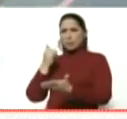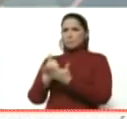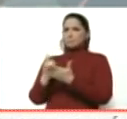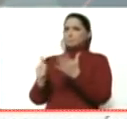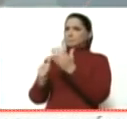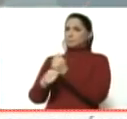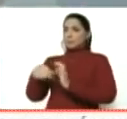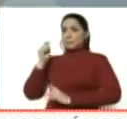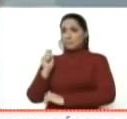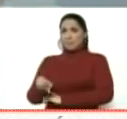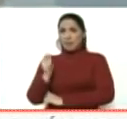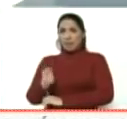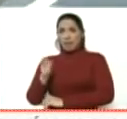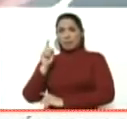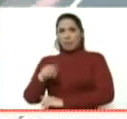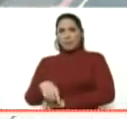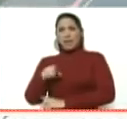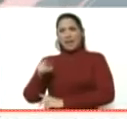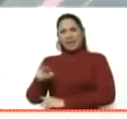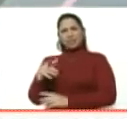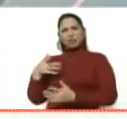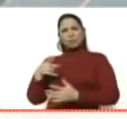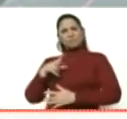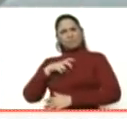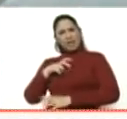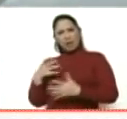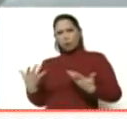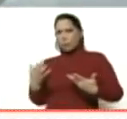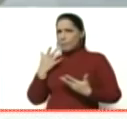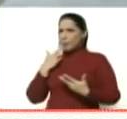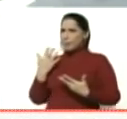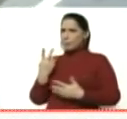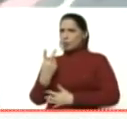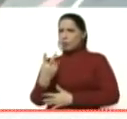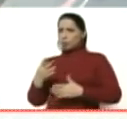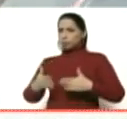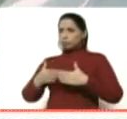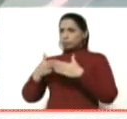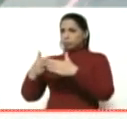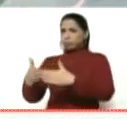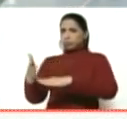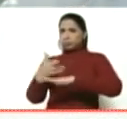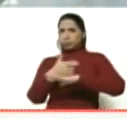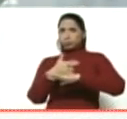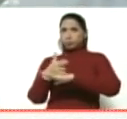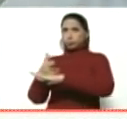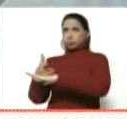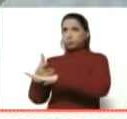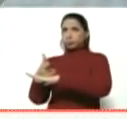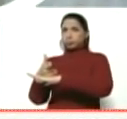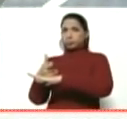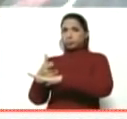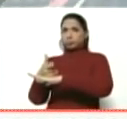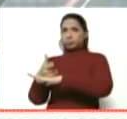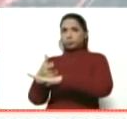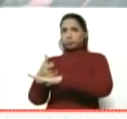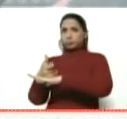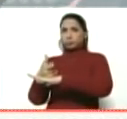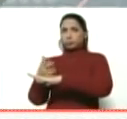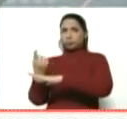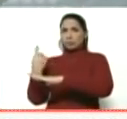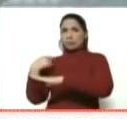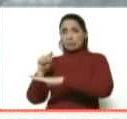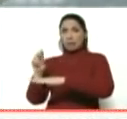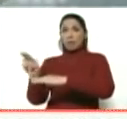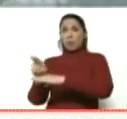Fiscalía también es una situación extraña, pues que dos embarcaciones artilladas que tienen incluso